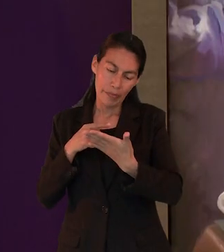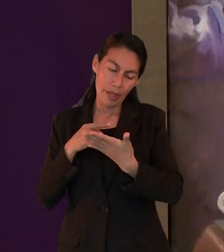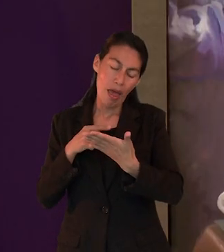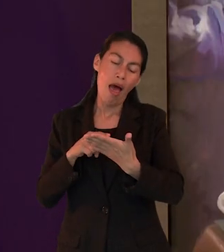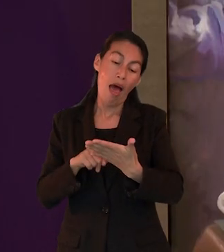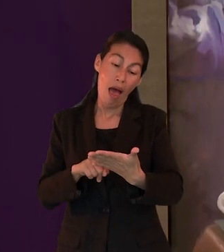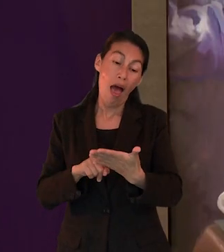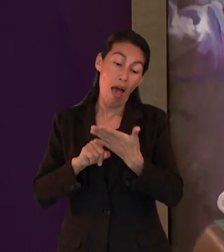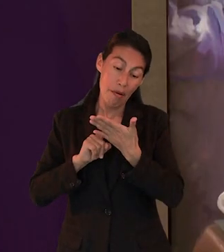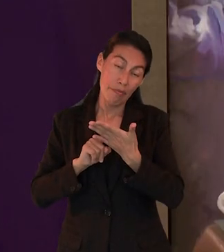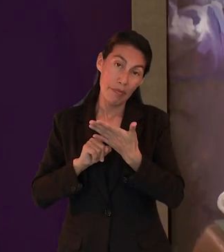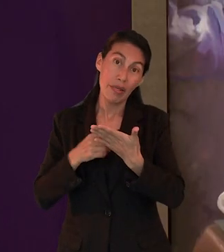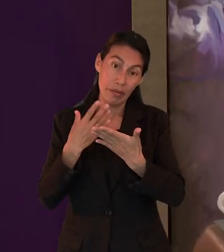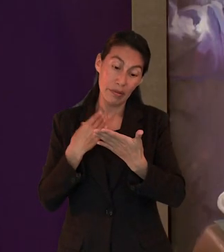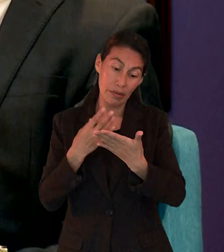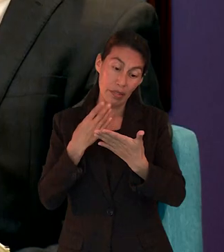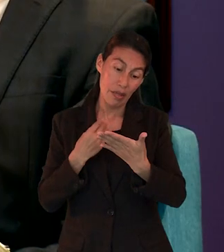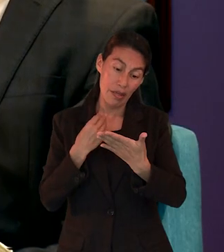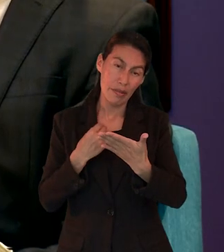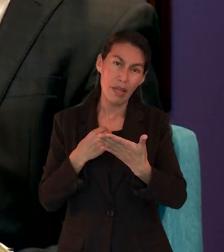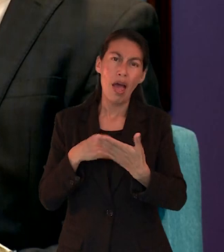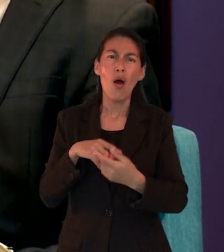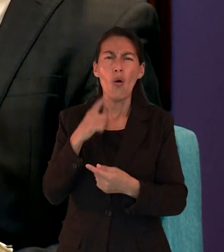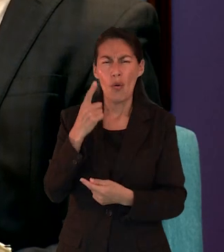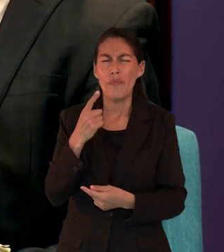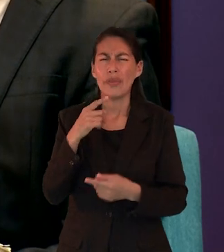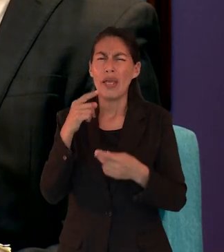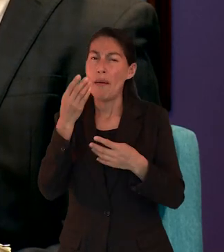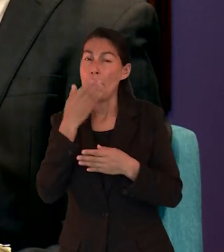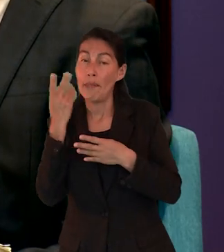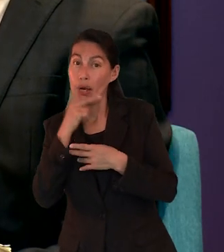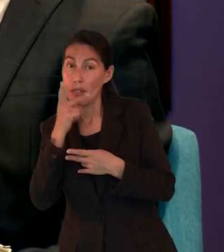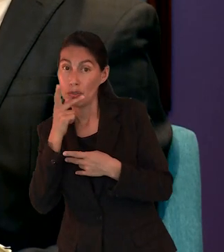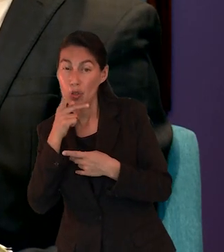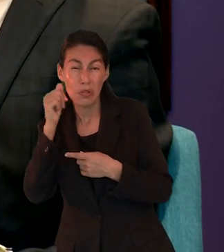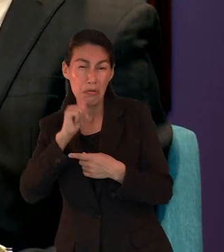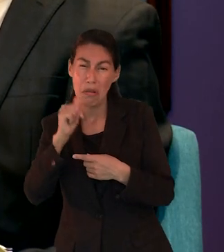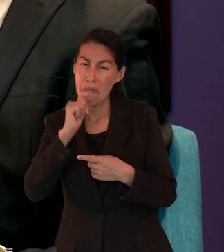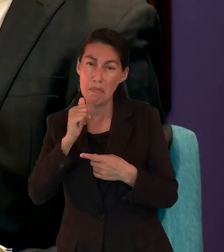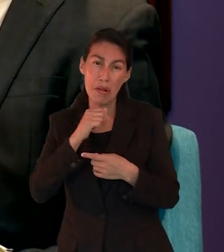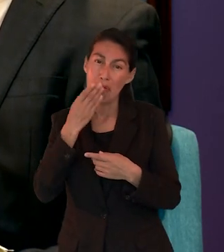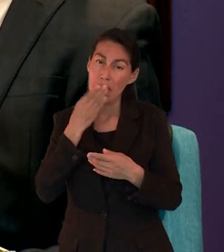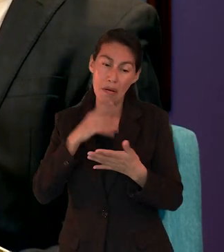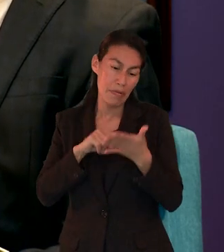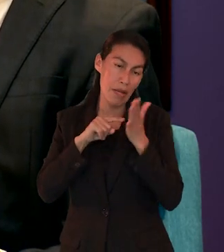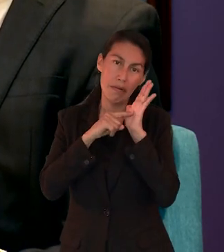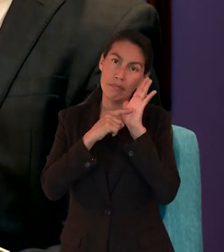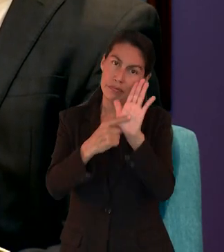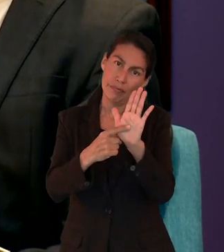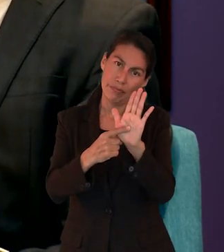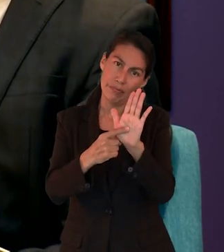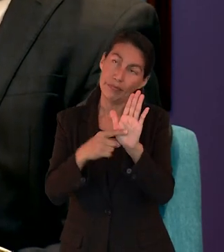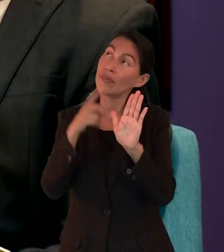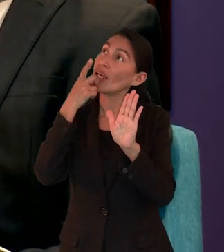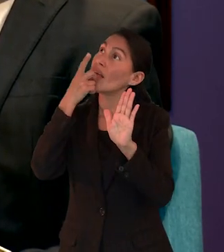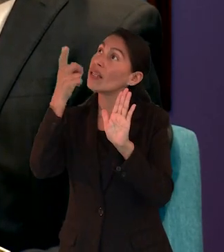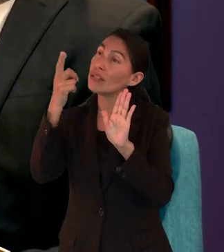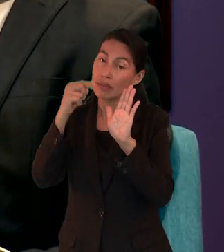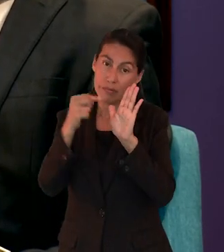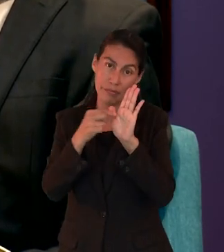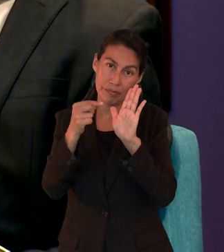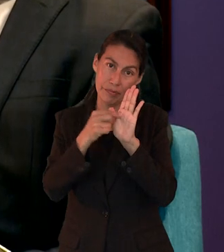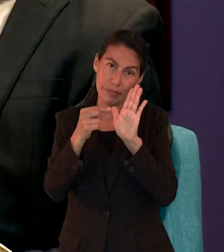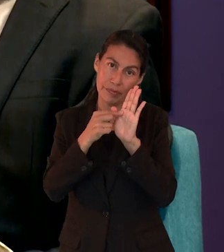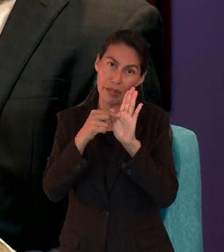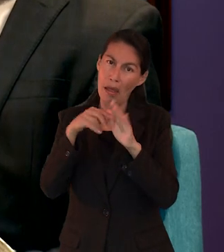cristocéntricos, que apunten siempre a Cristo y que sean, y de manera también personal, como dice